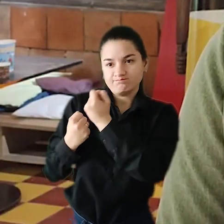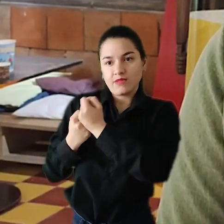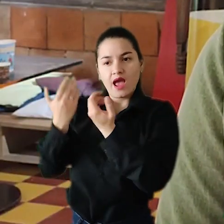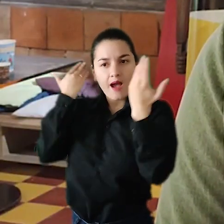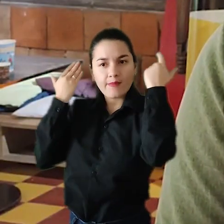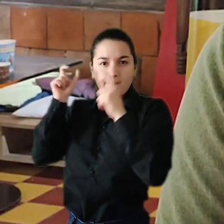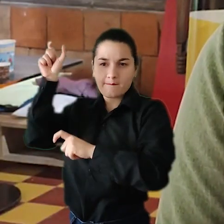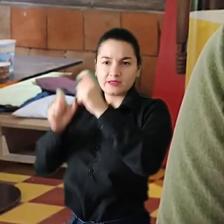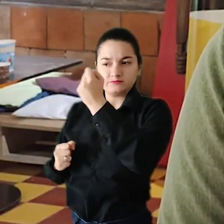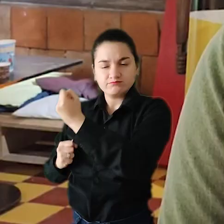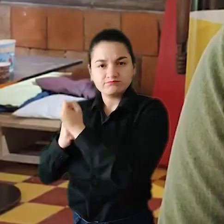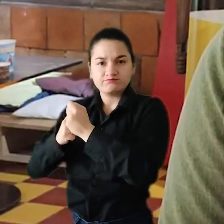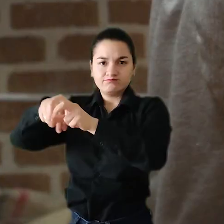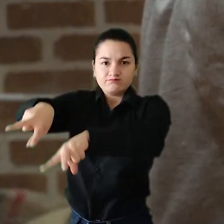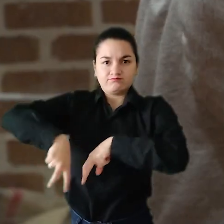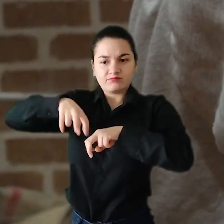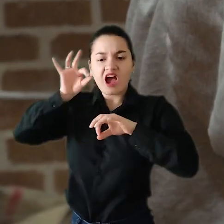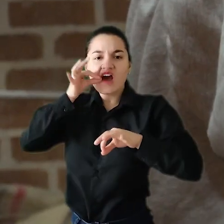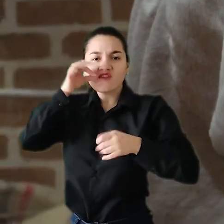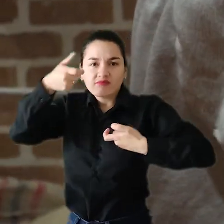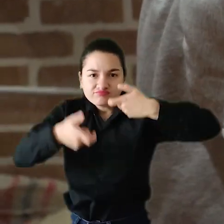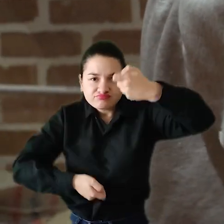que apoyemos a nuestros cafecultores.